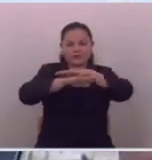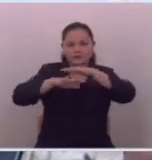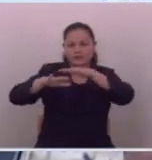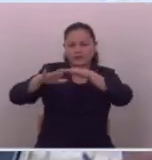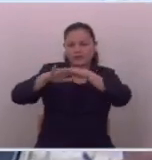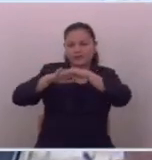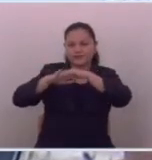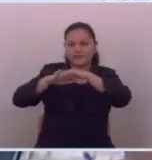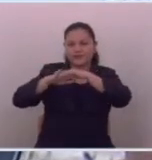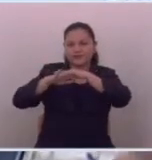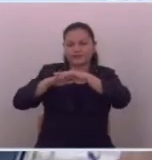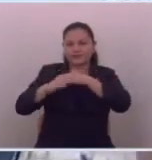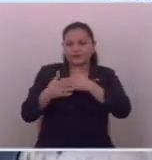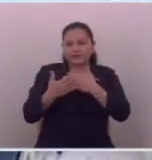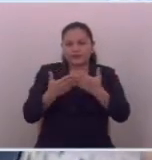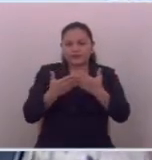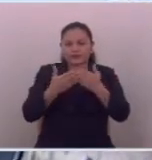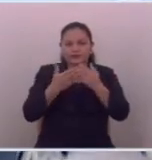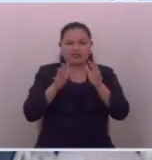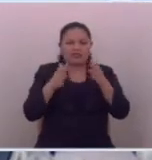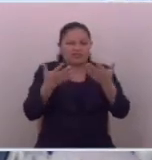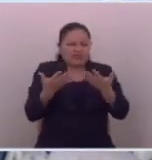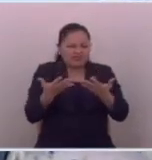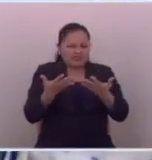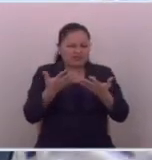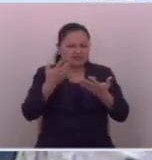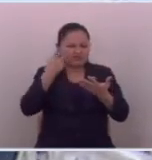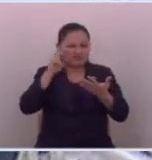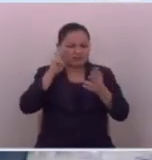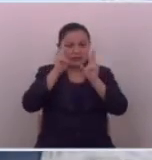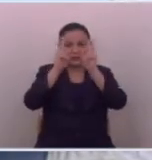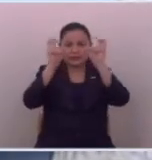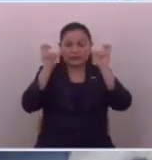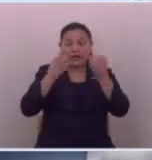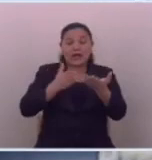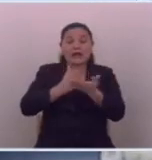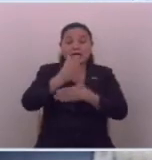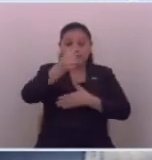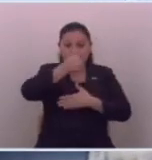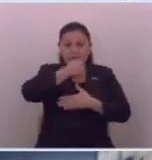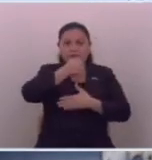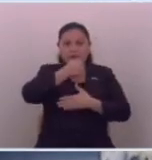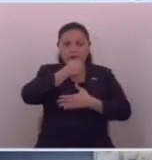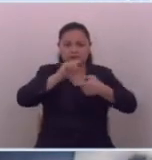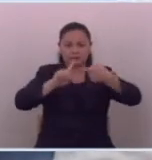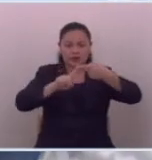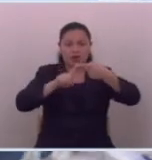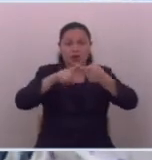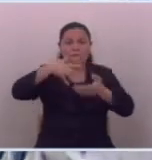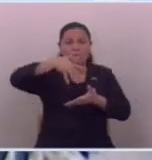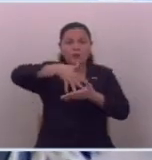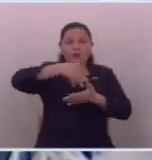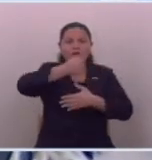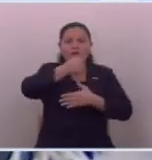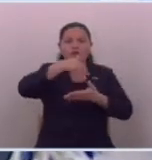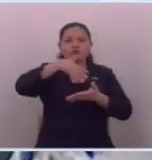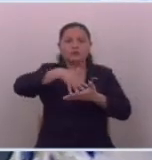se trata justamente del acceso a la información pública